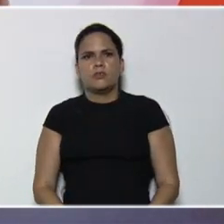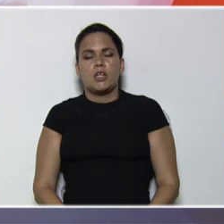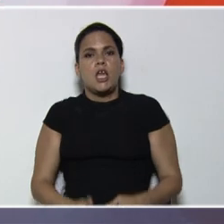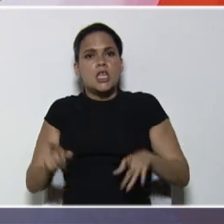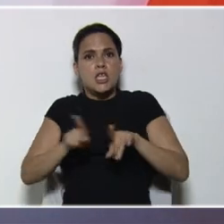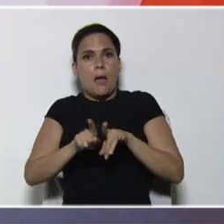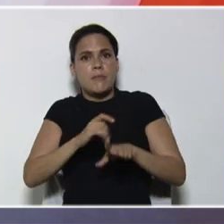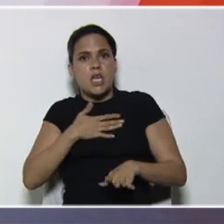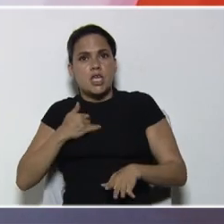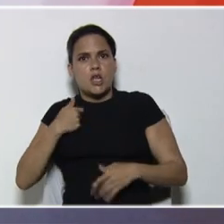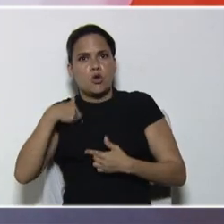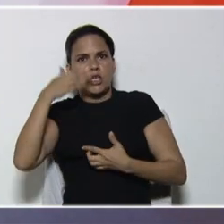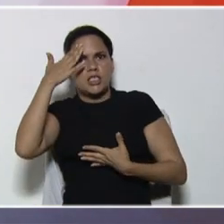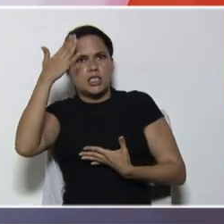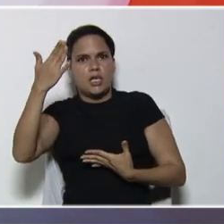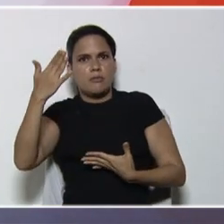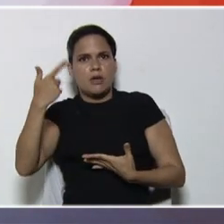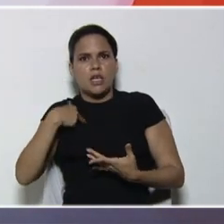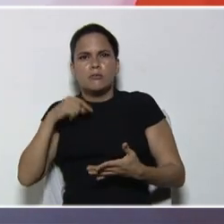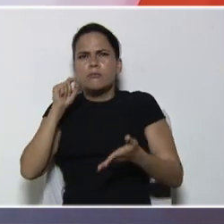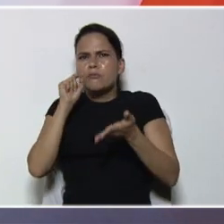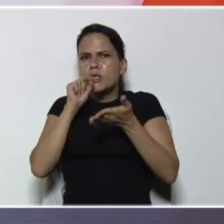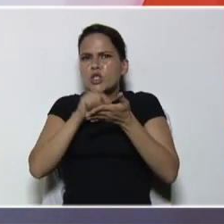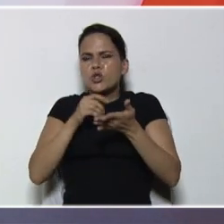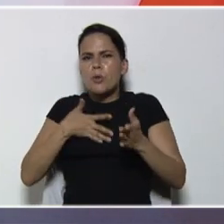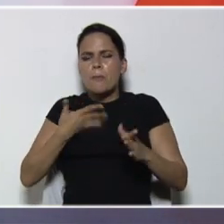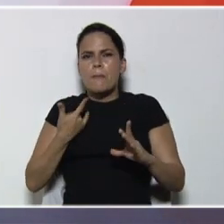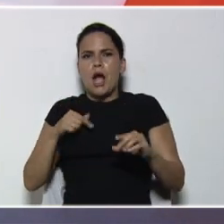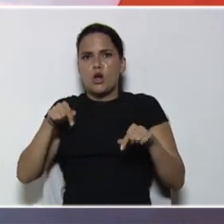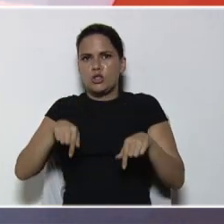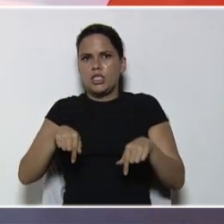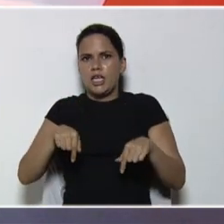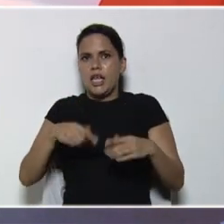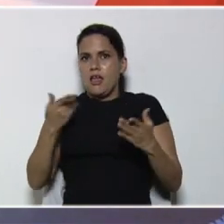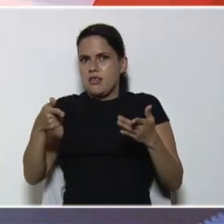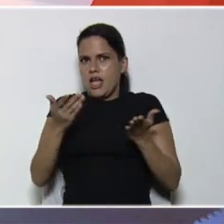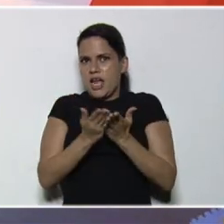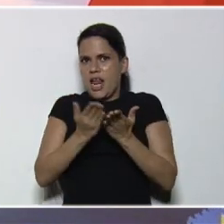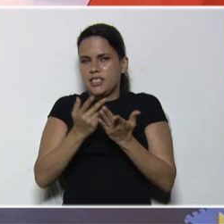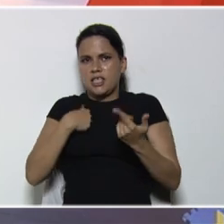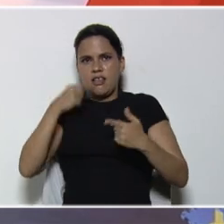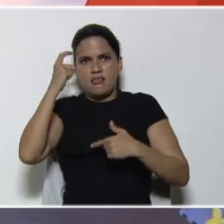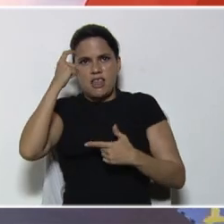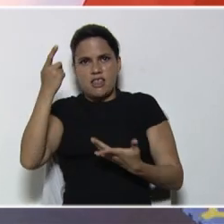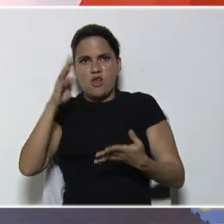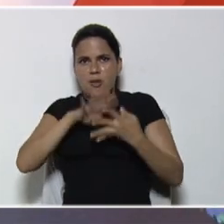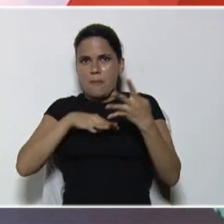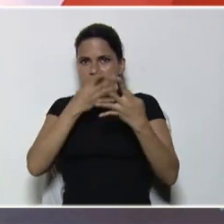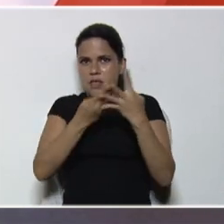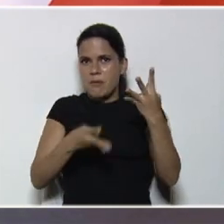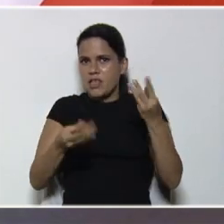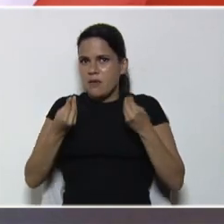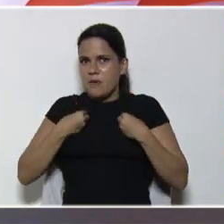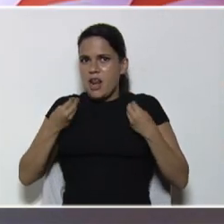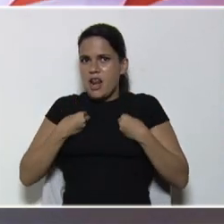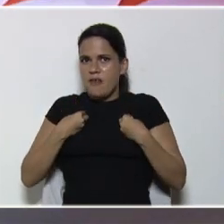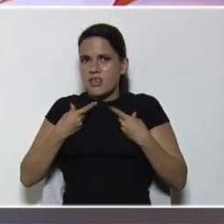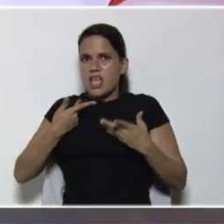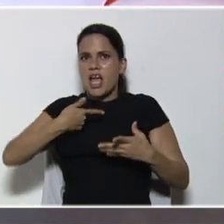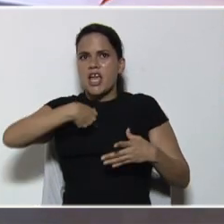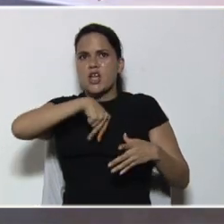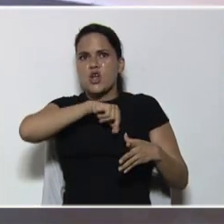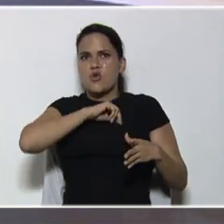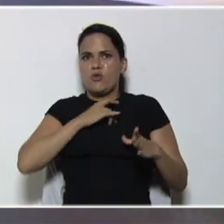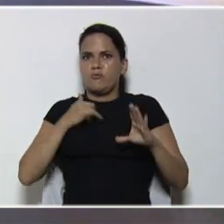también quiero que sepas, que en cuestión de minutos, vas a conseguir, esta clase del día de hoy, de matemática, para la vida, en